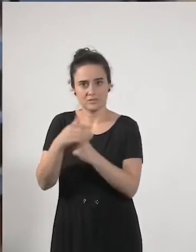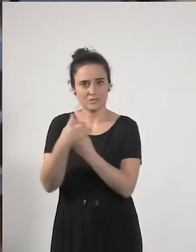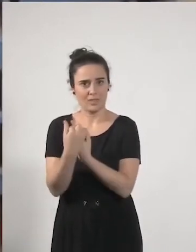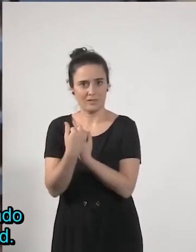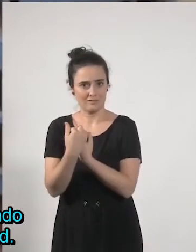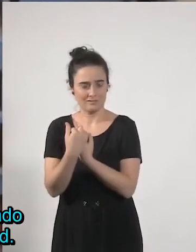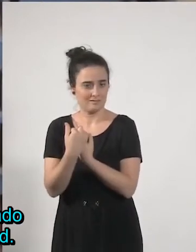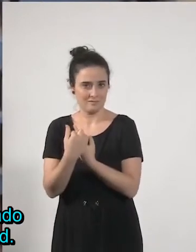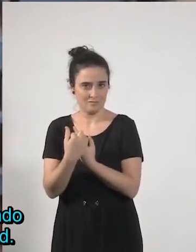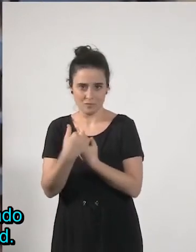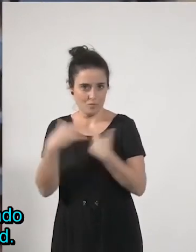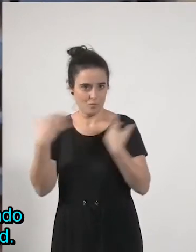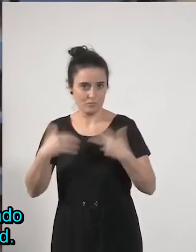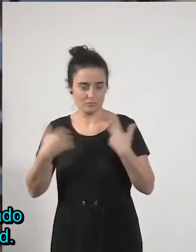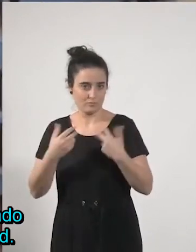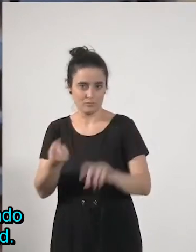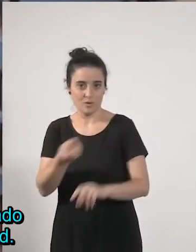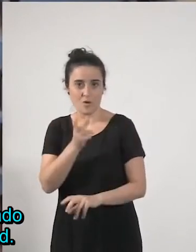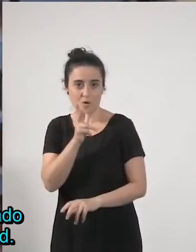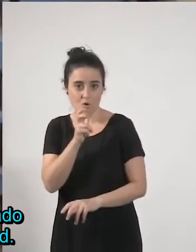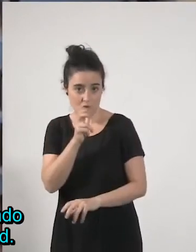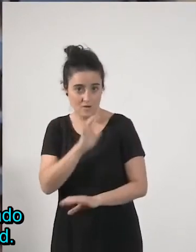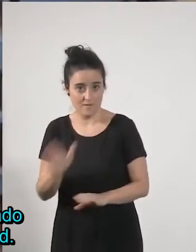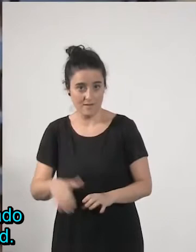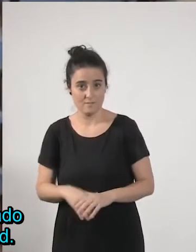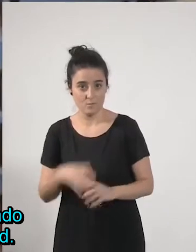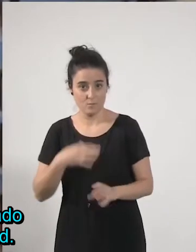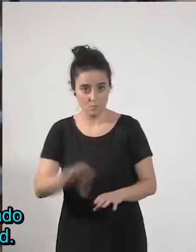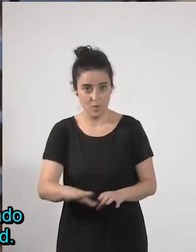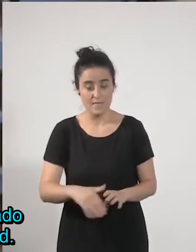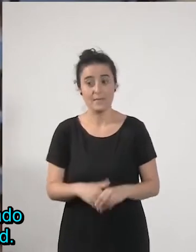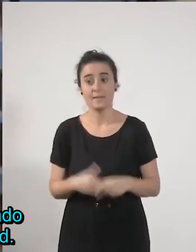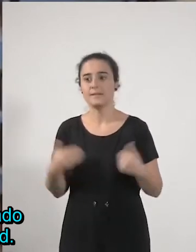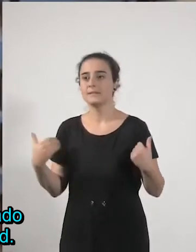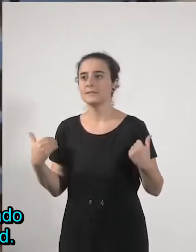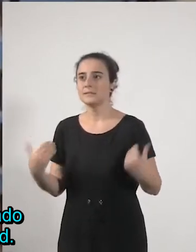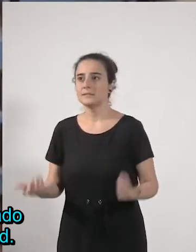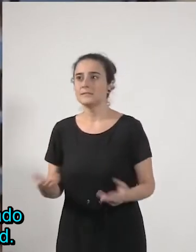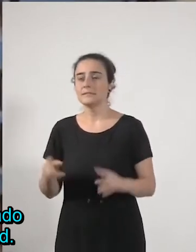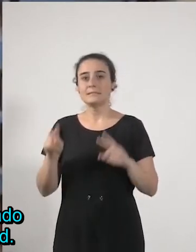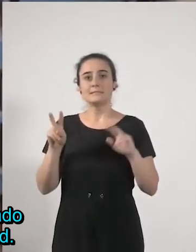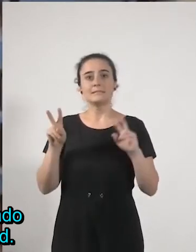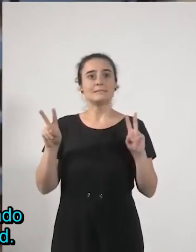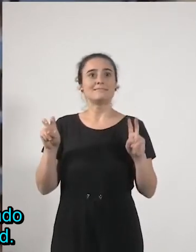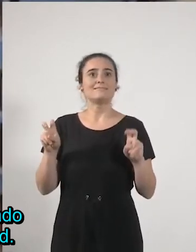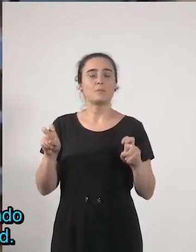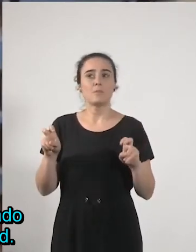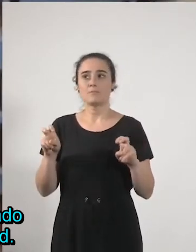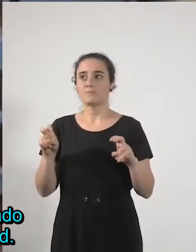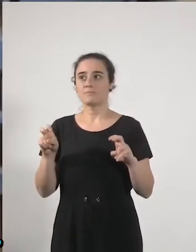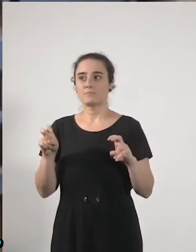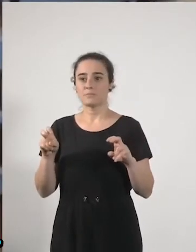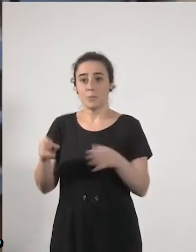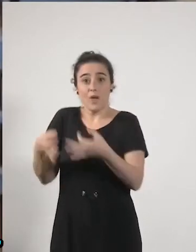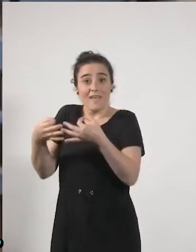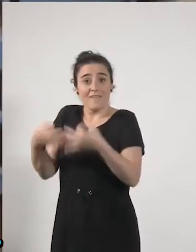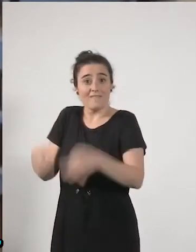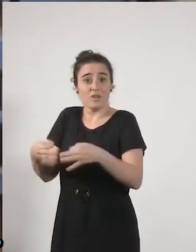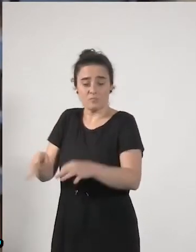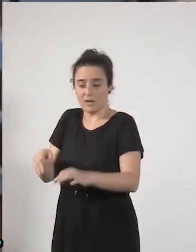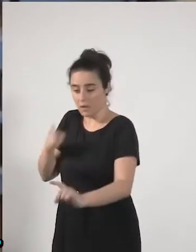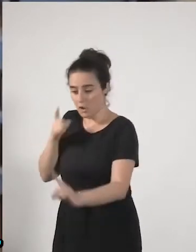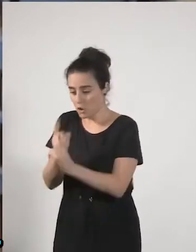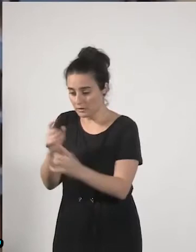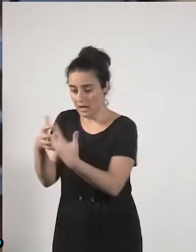entonces bueno pues es complicado lo de la lucha contra la informalidad lo que yo sí